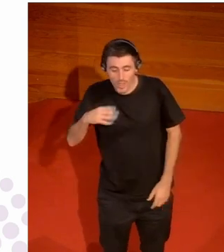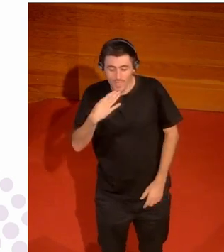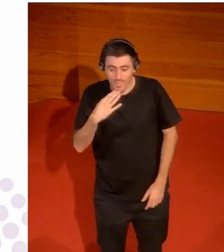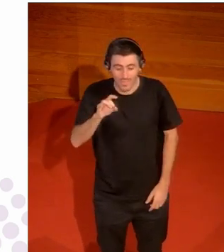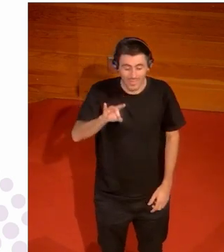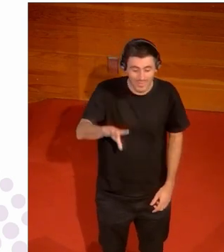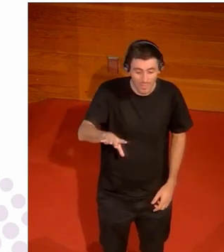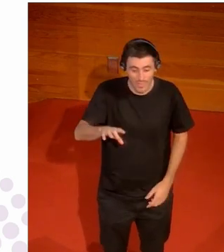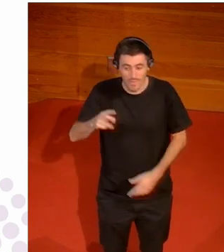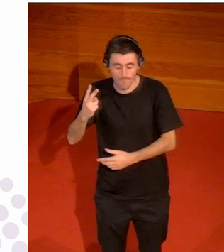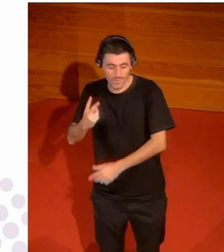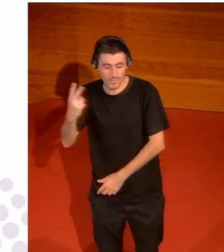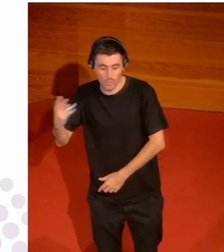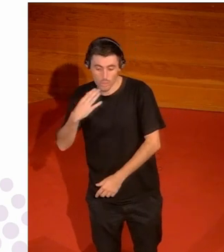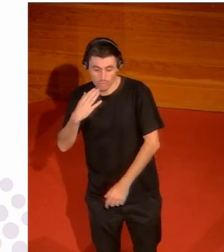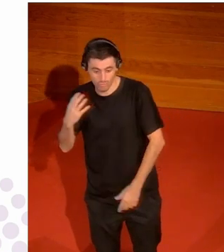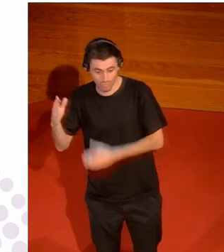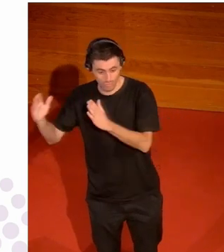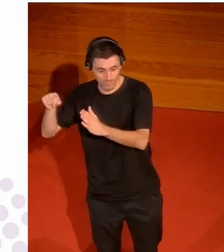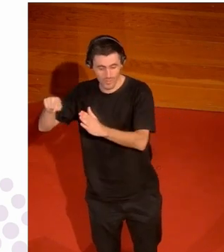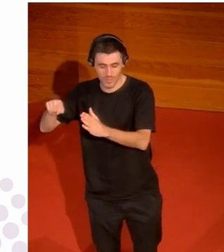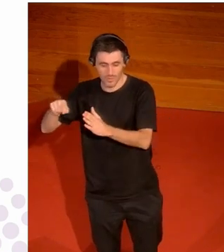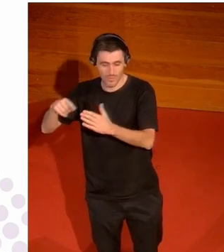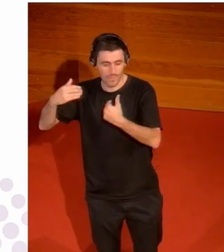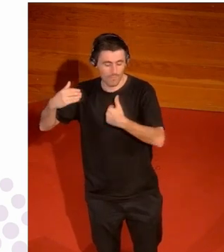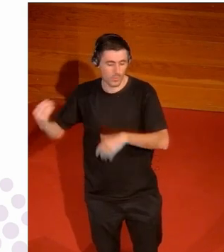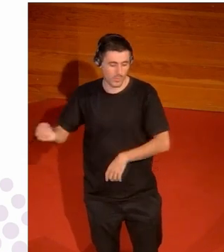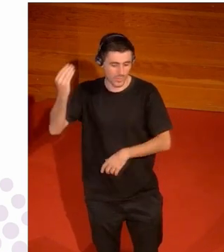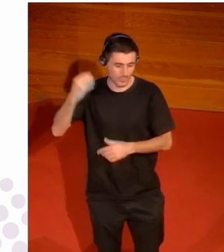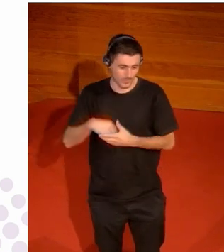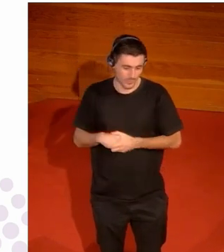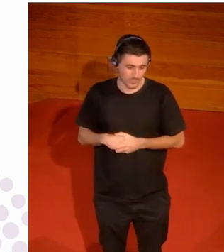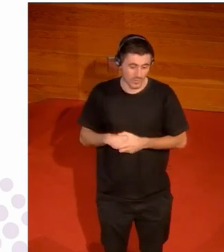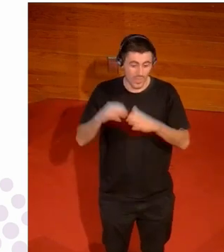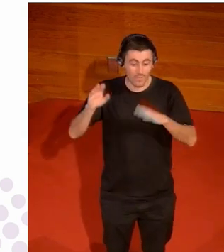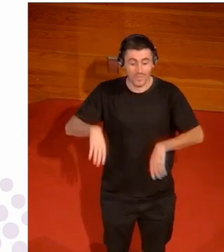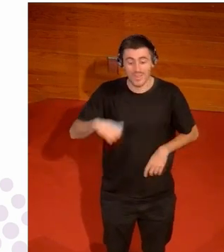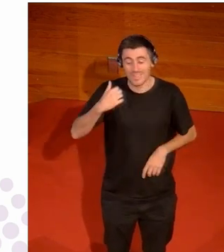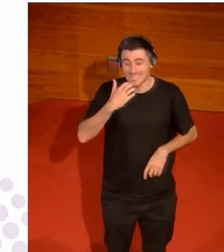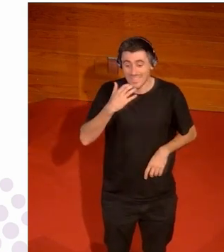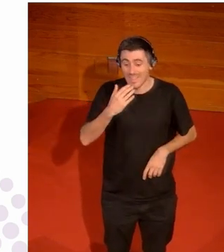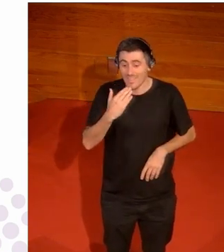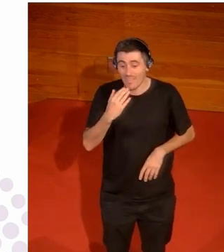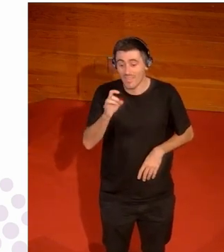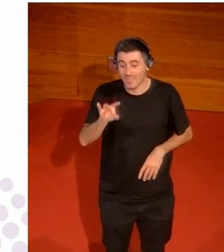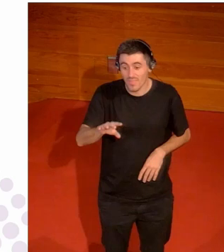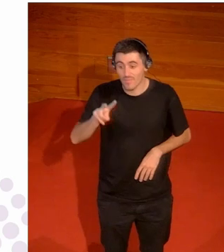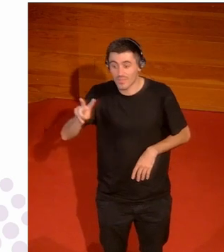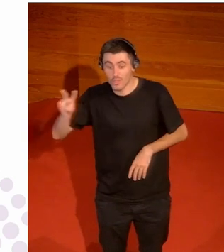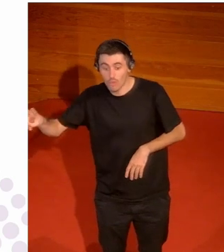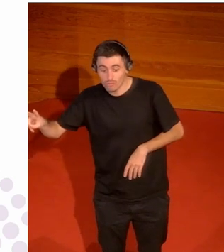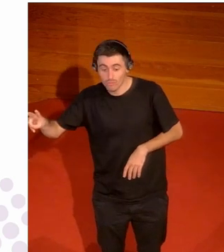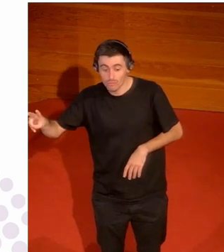son olímpicas entonces si con 15 y 18 años ya tienen mejores resultados porque son hombres evidentemente eso lo